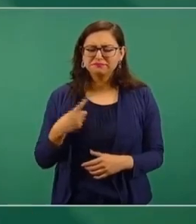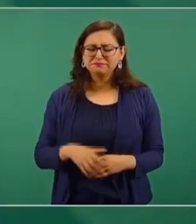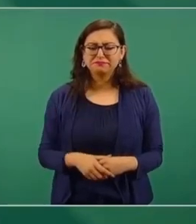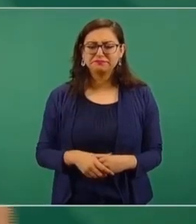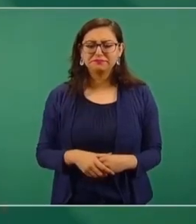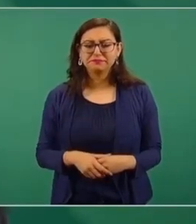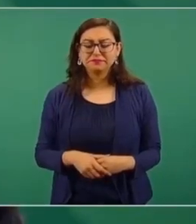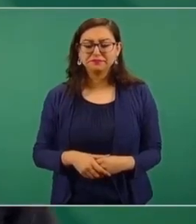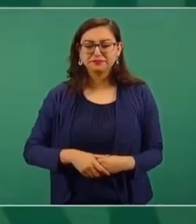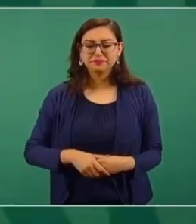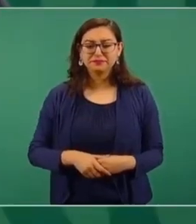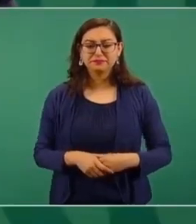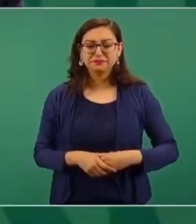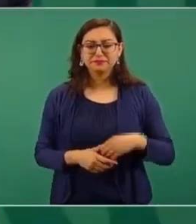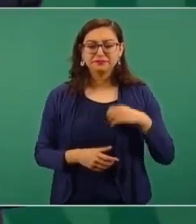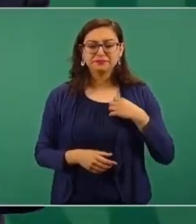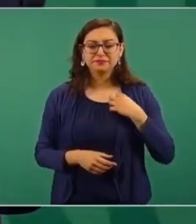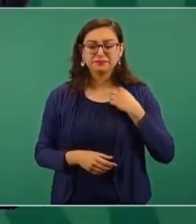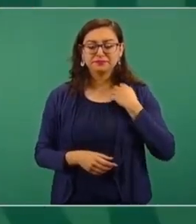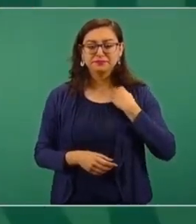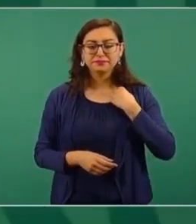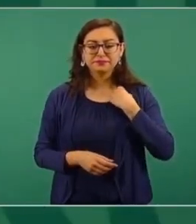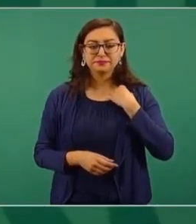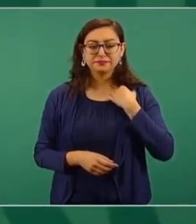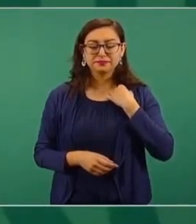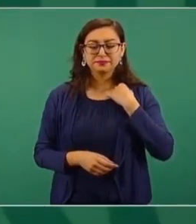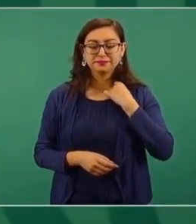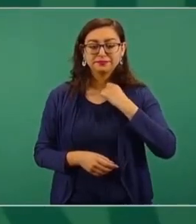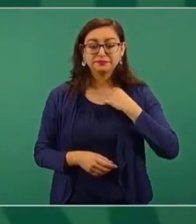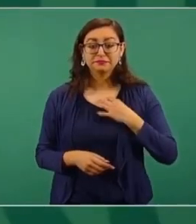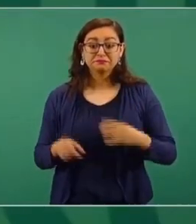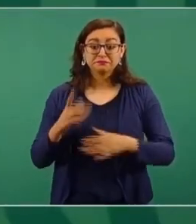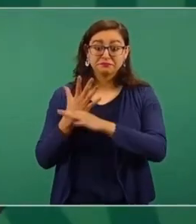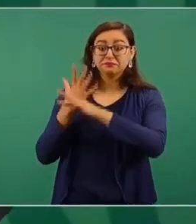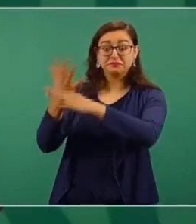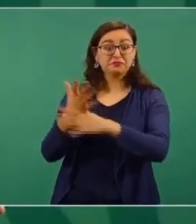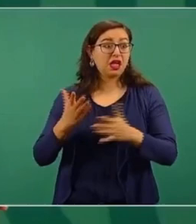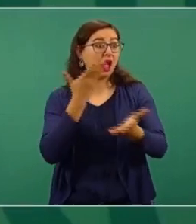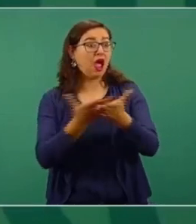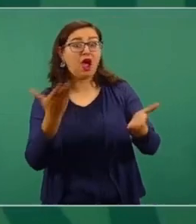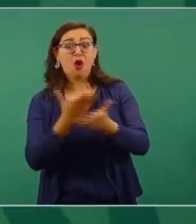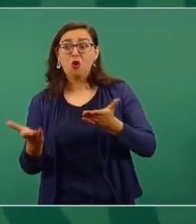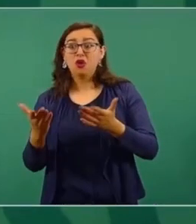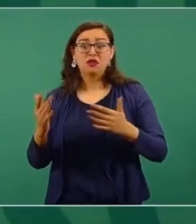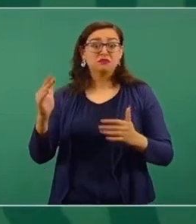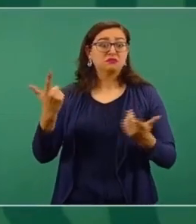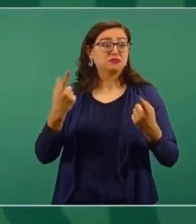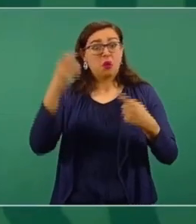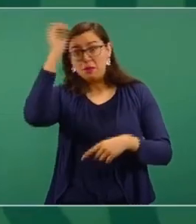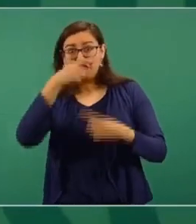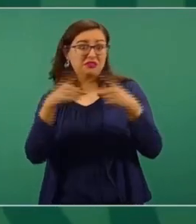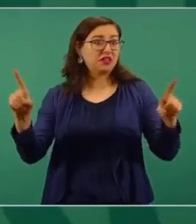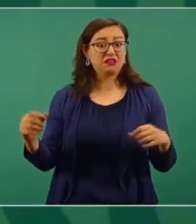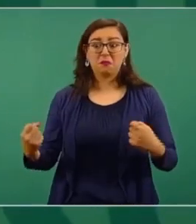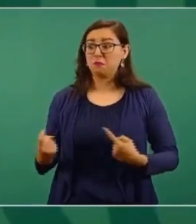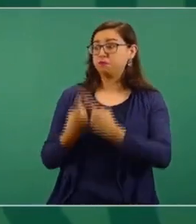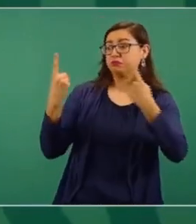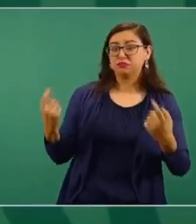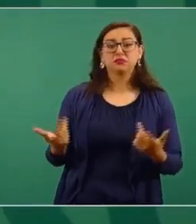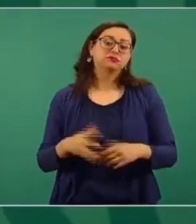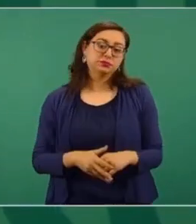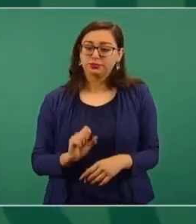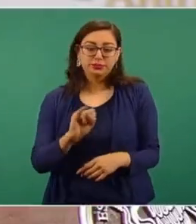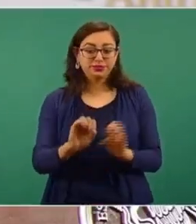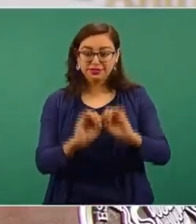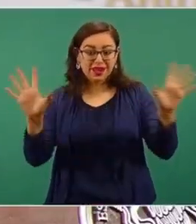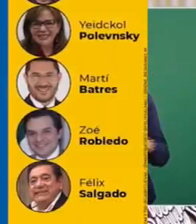Es que, este, dicen, hay polarización, pues sí, sí hay polarización, ¿cómo no va a haber? Si unos cuantos se han